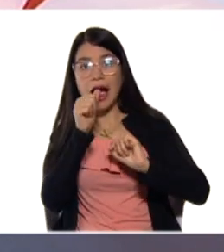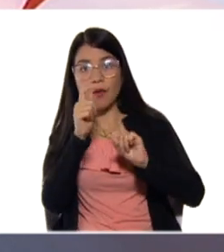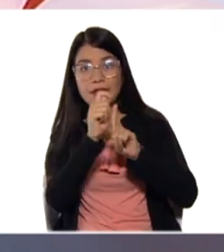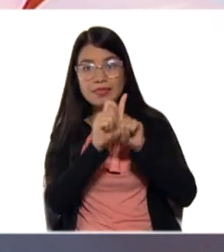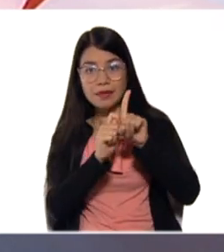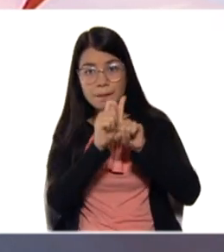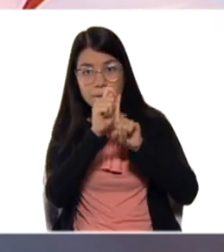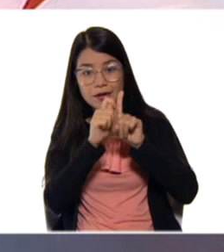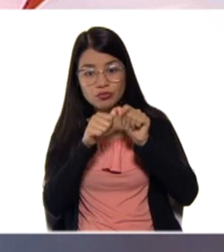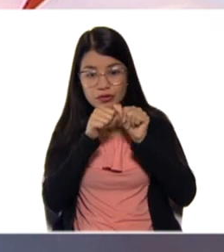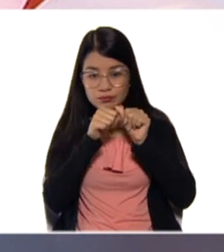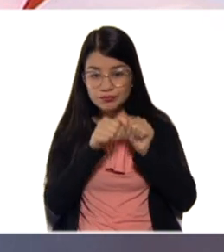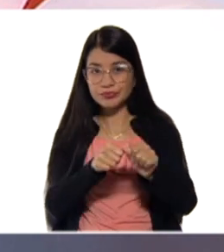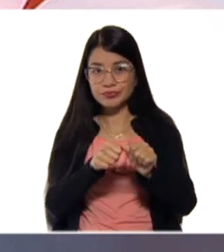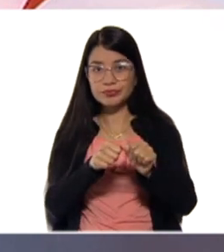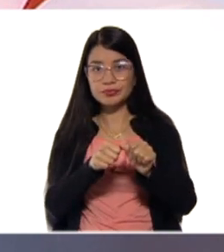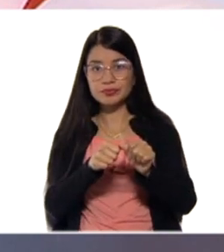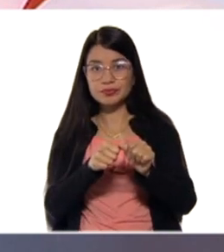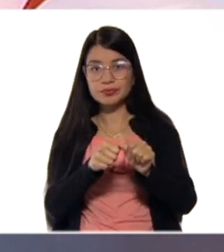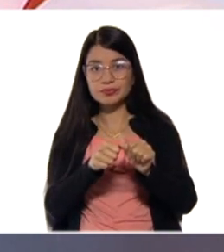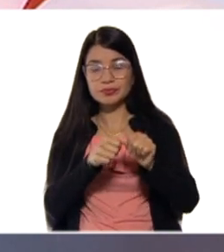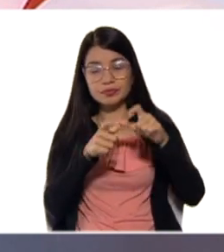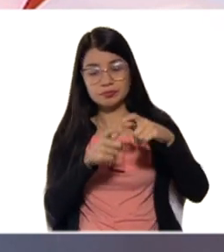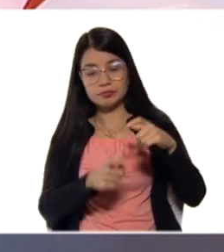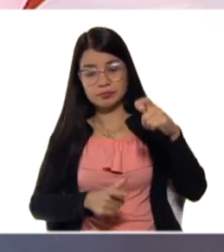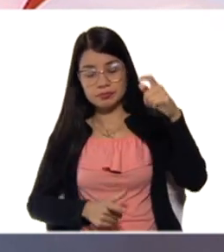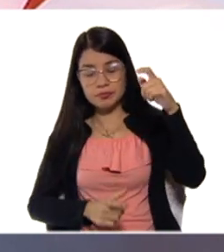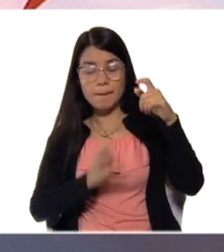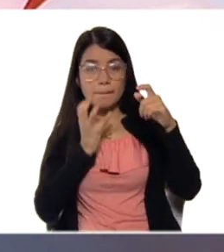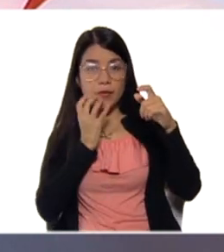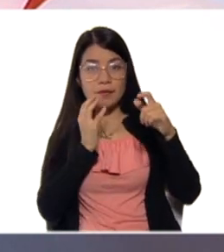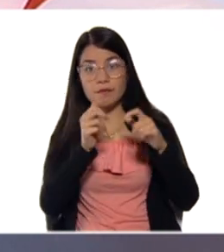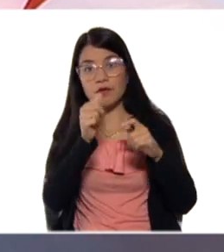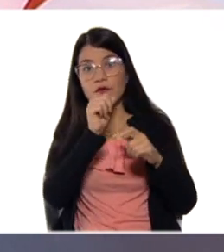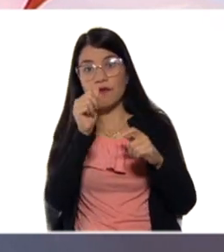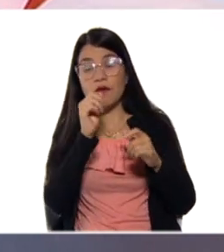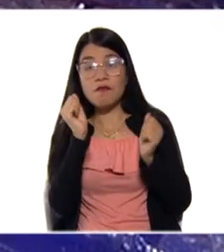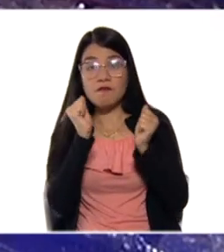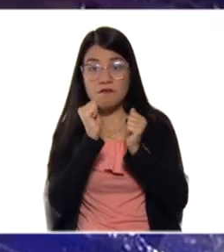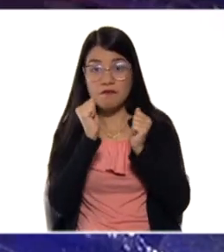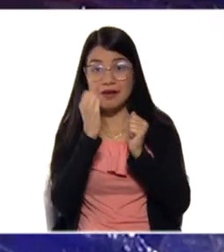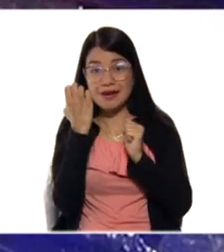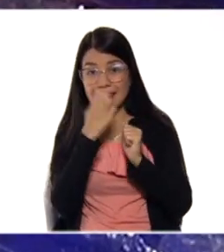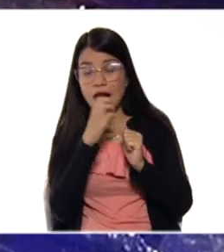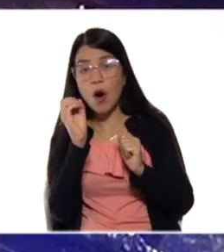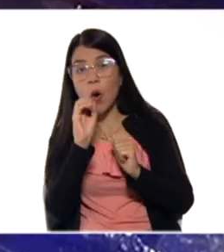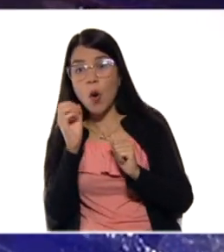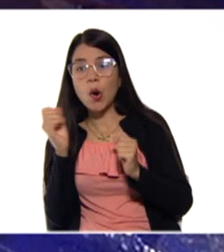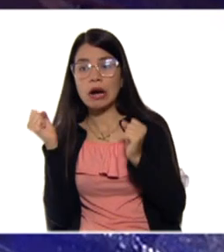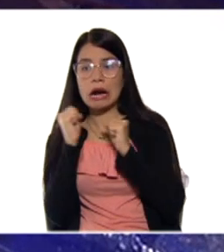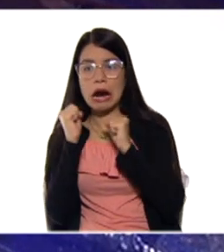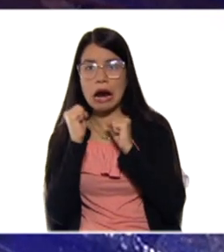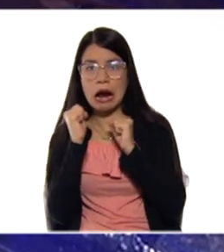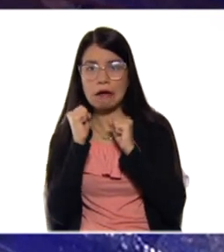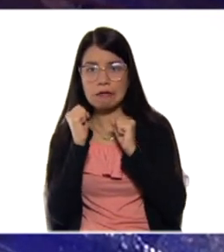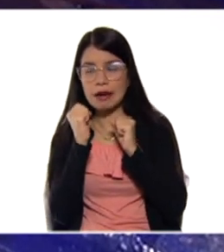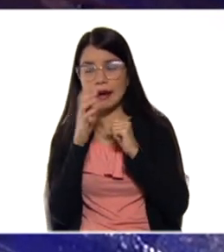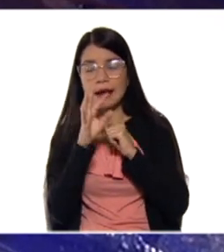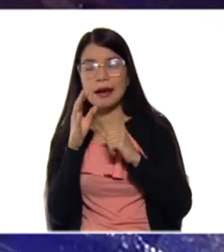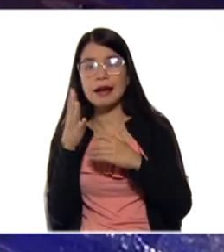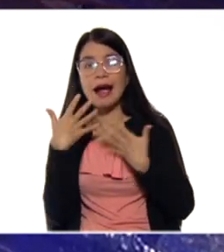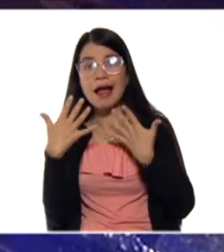fría o muy caliente, por ejemplo, los termos de café, pero ese sistema es aislado.